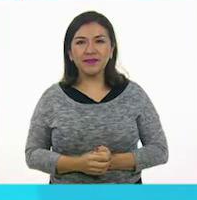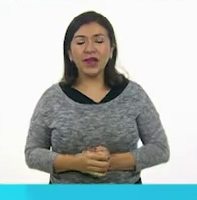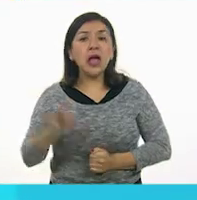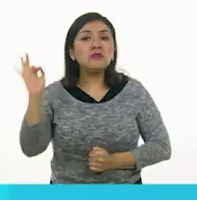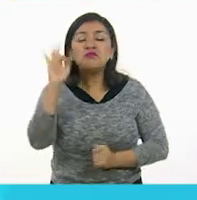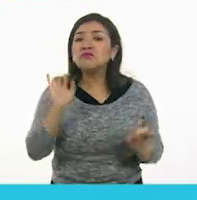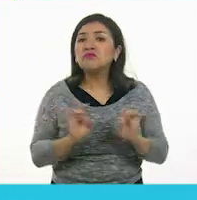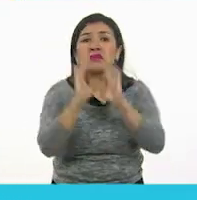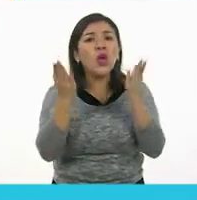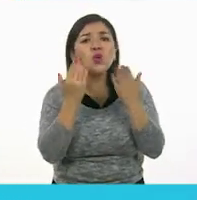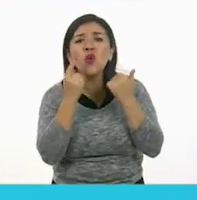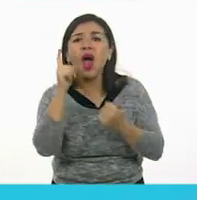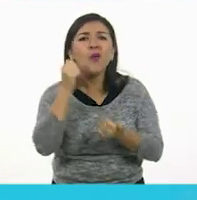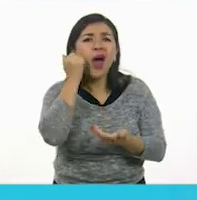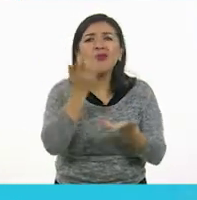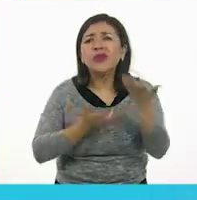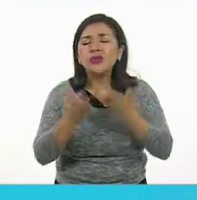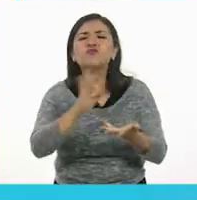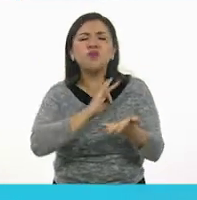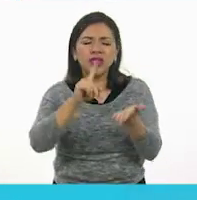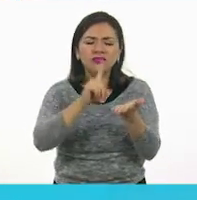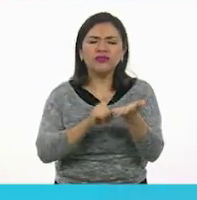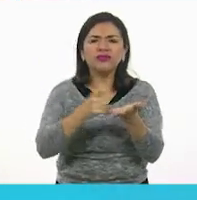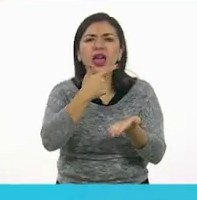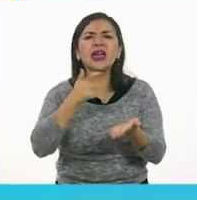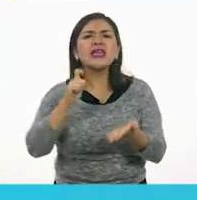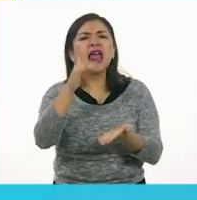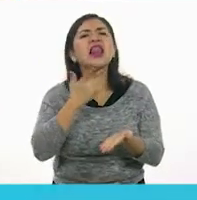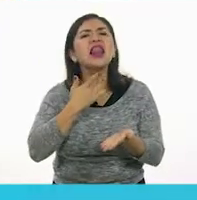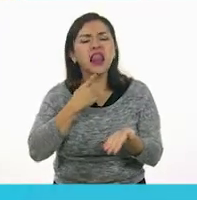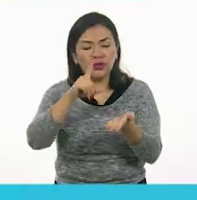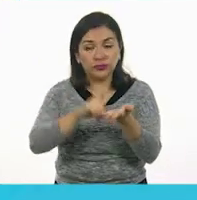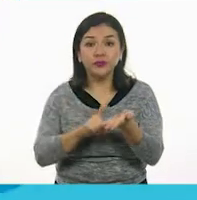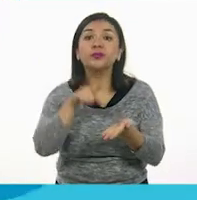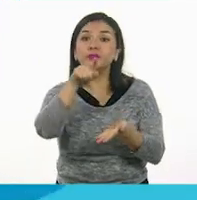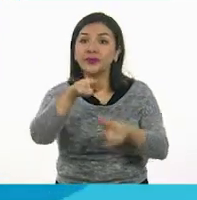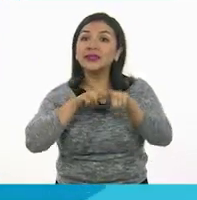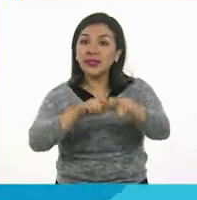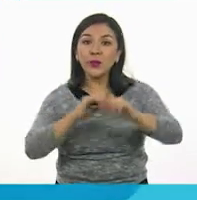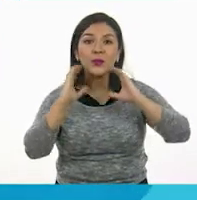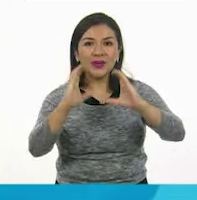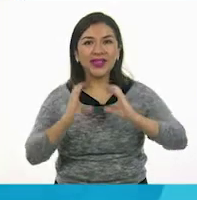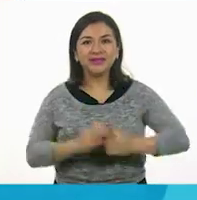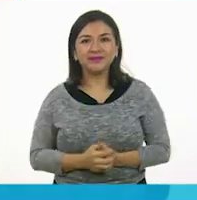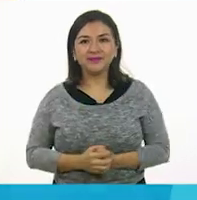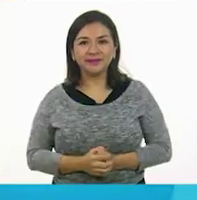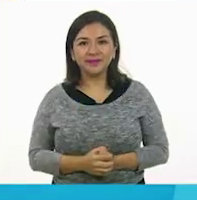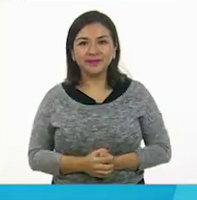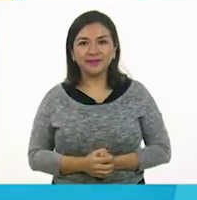Si no tienes agua y jabón, usa desinfectantes a base de alcohol. ¡Cuídate!